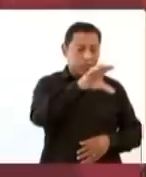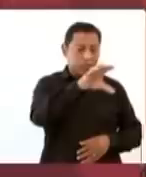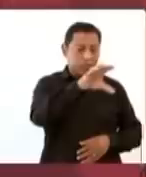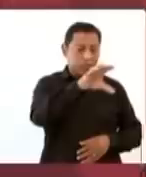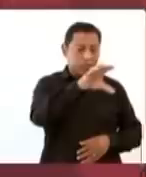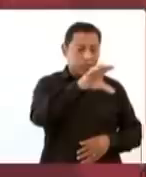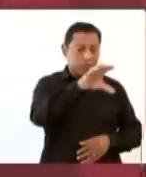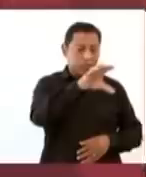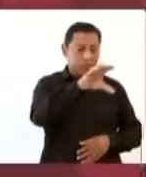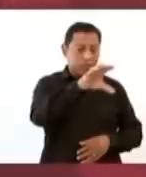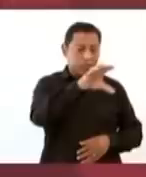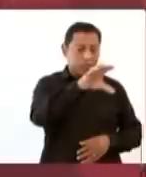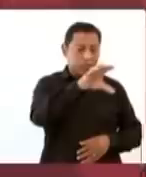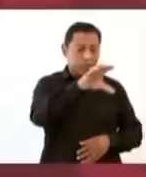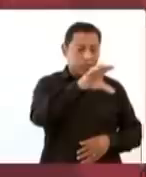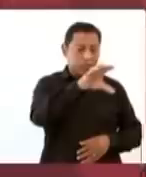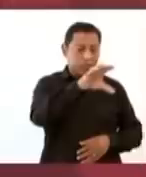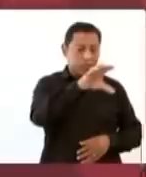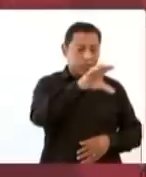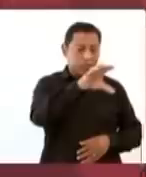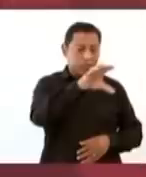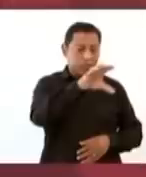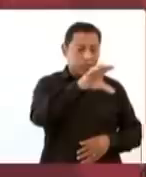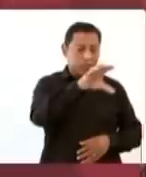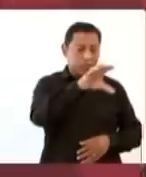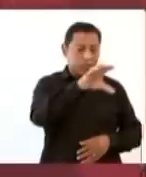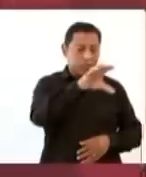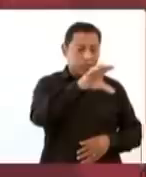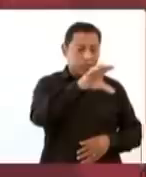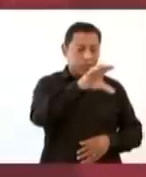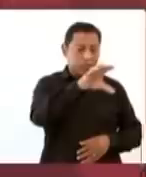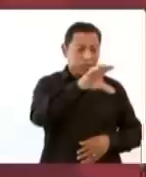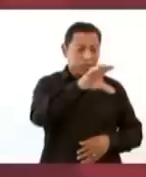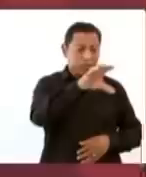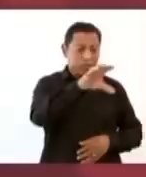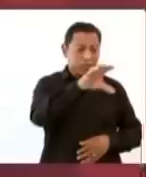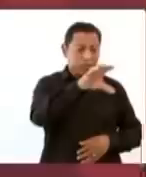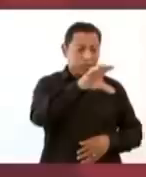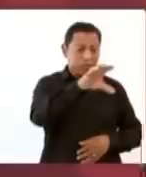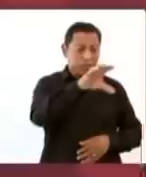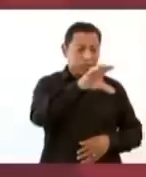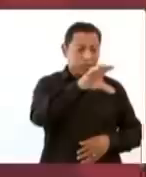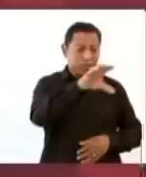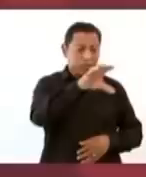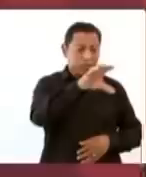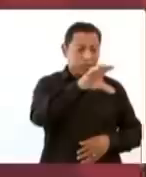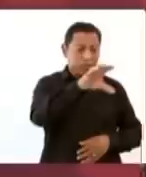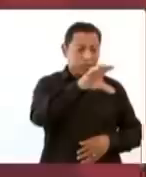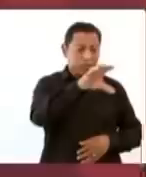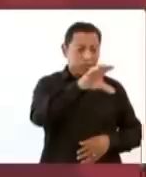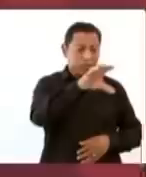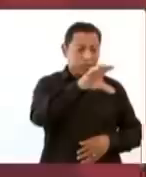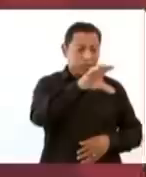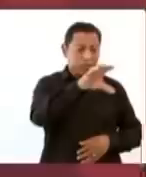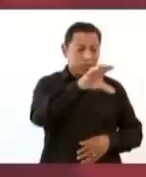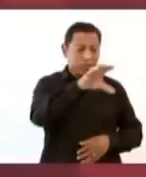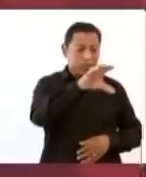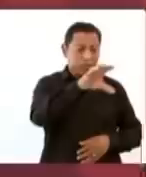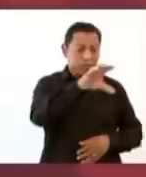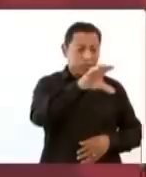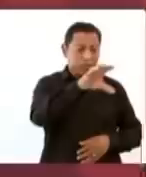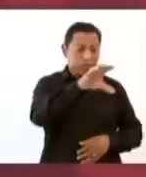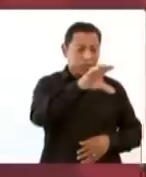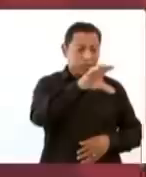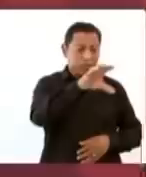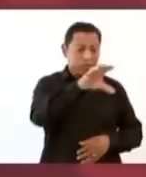retención en el centro para que los del centro no migraran hacia el norte. Y al último en el norte, en la